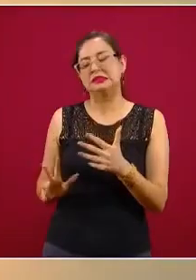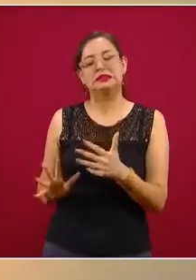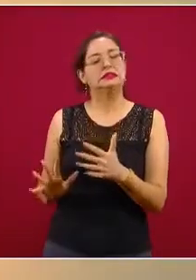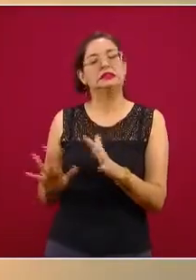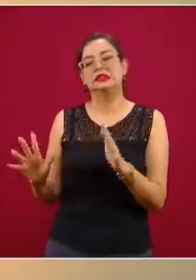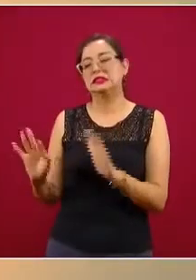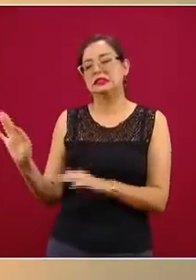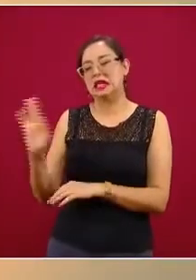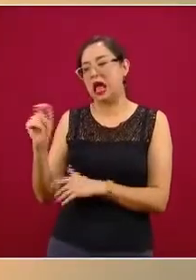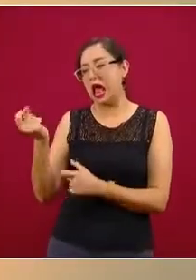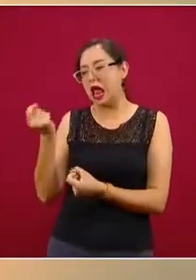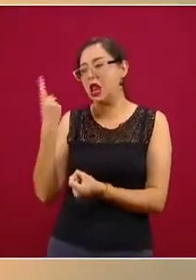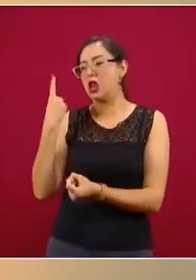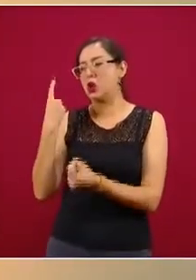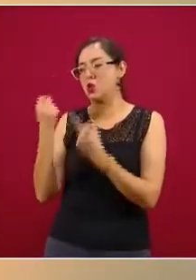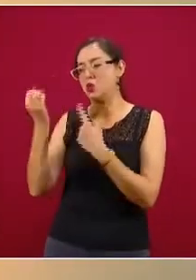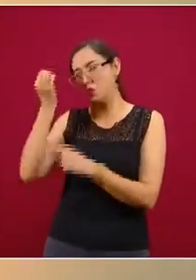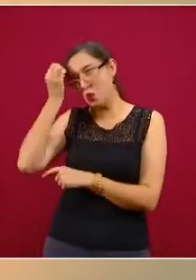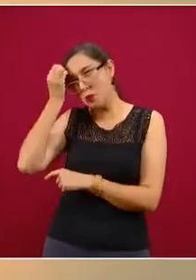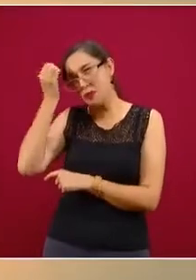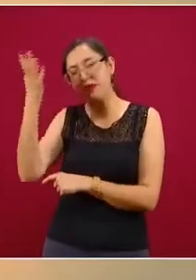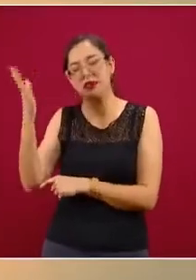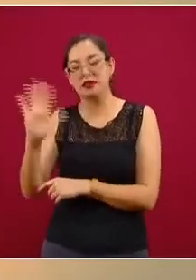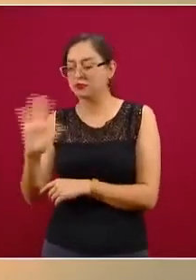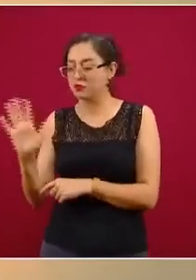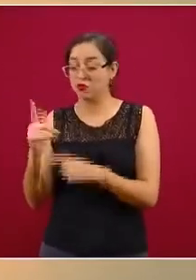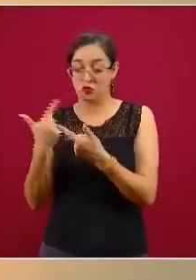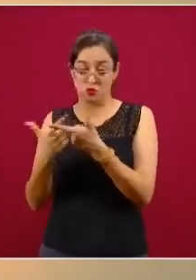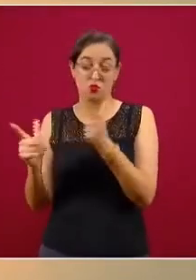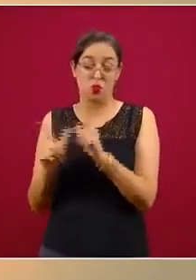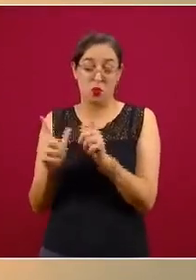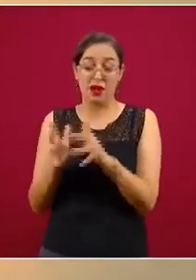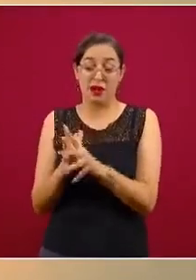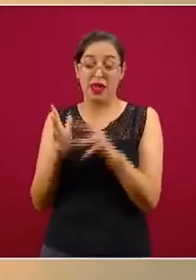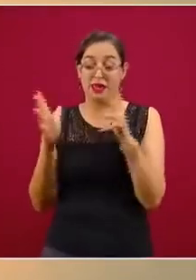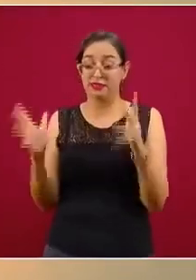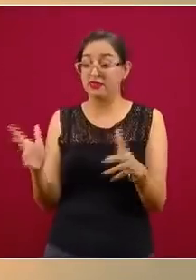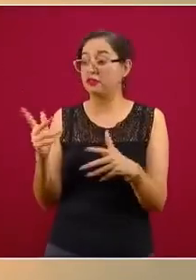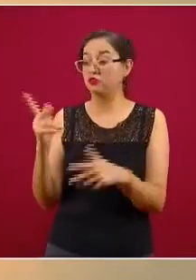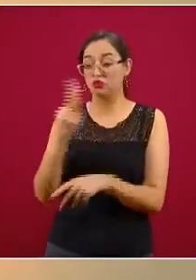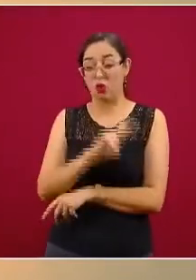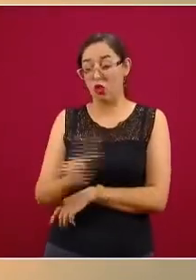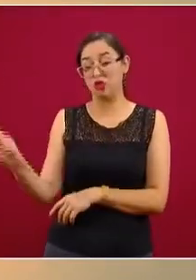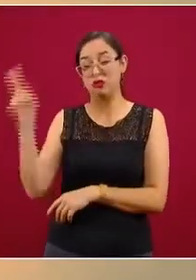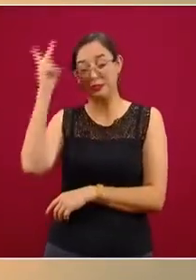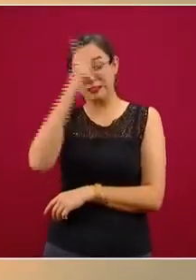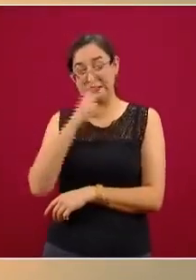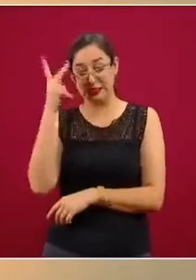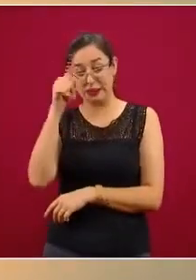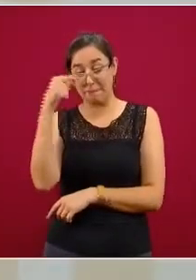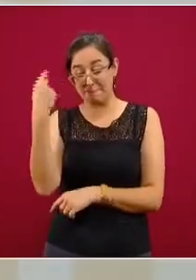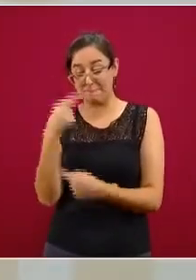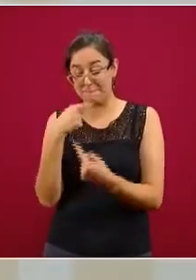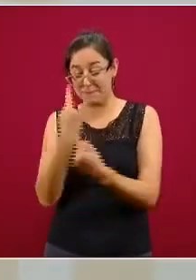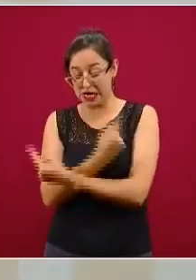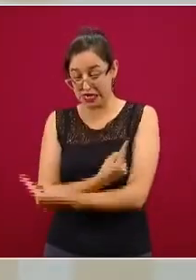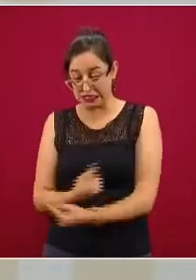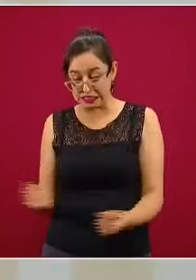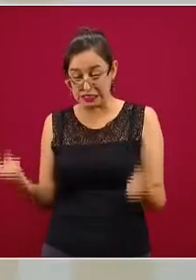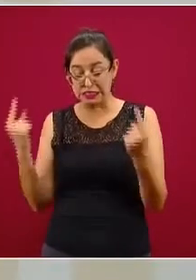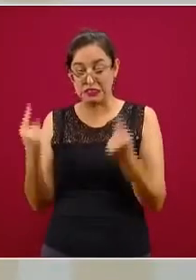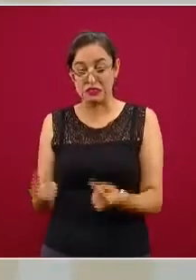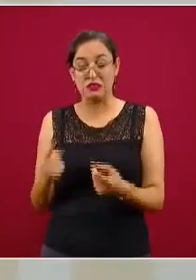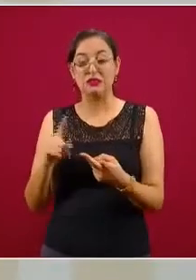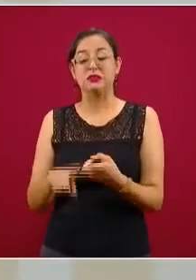escapara uno, pero es un grupo muy grande de médicos paidopsiquiatras, de psicólogos